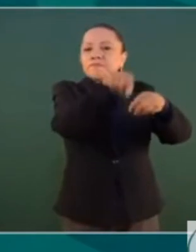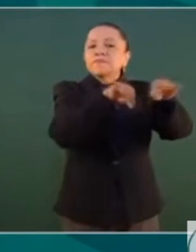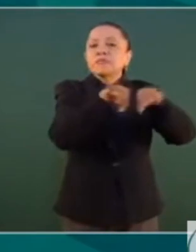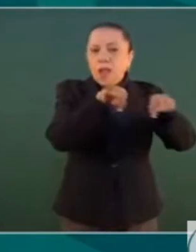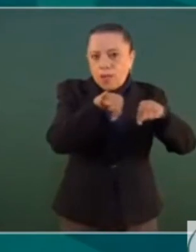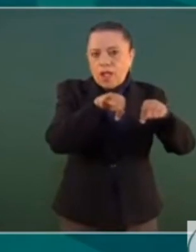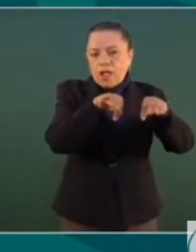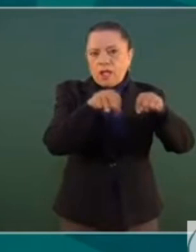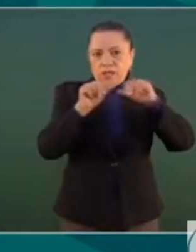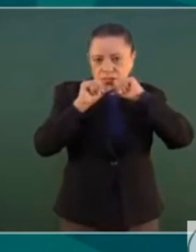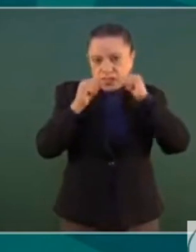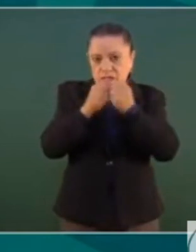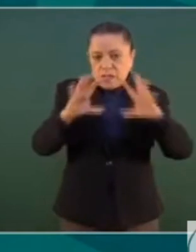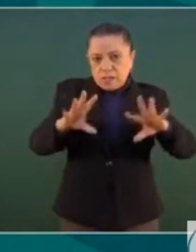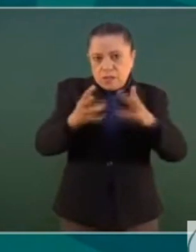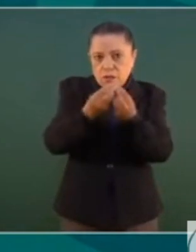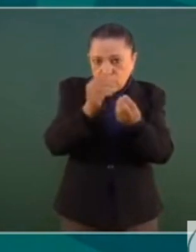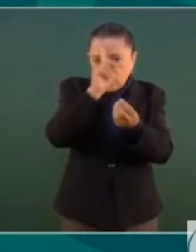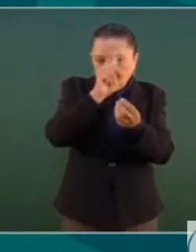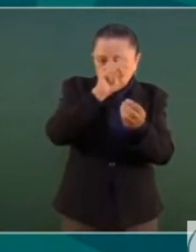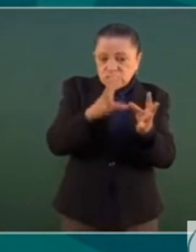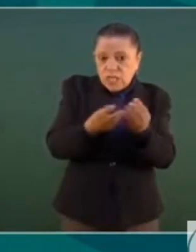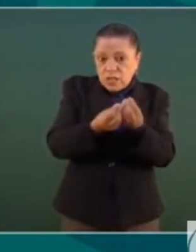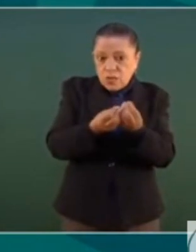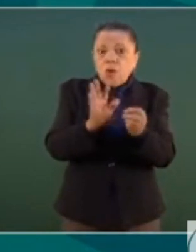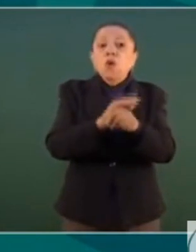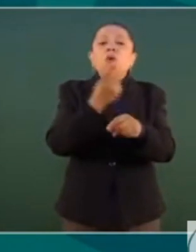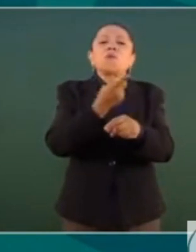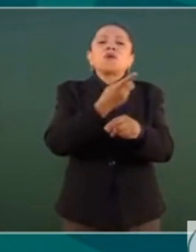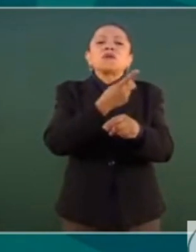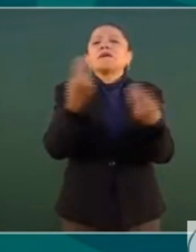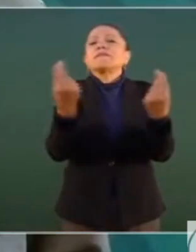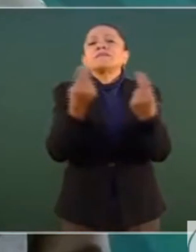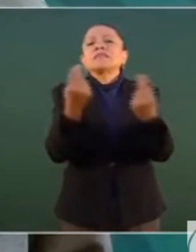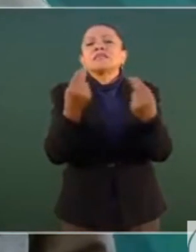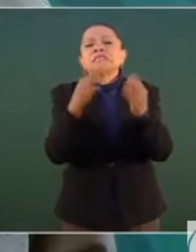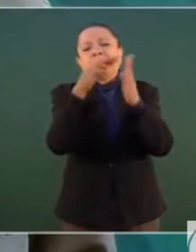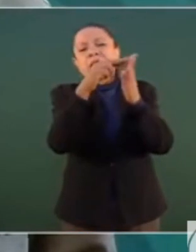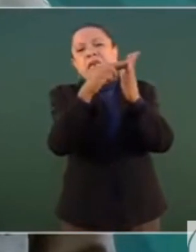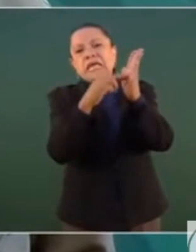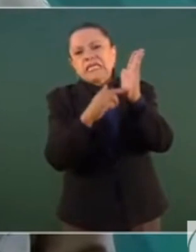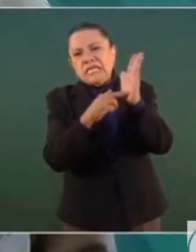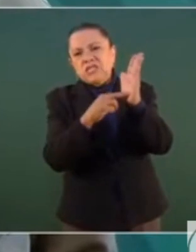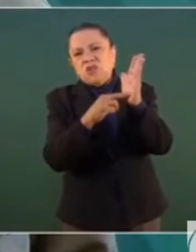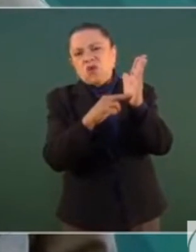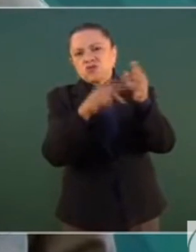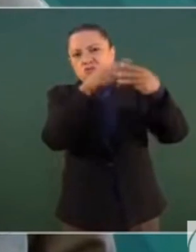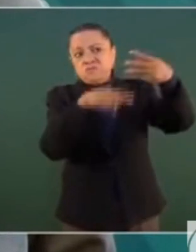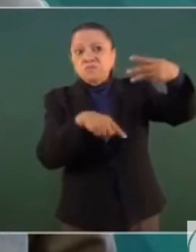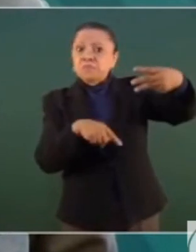consejo porque tienen que reunir una serie de requisitos y las tres